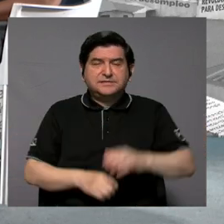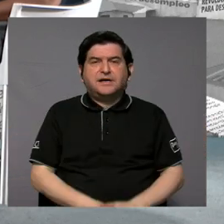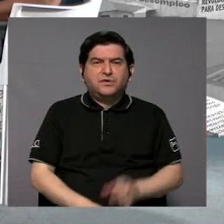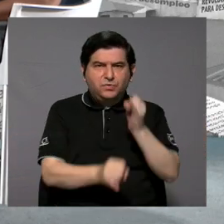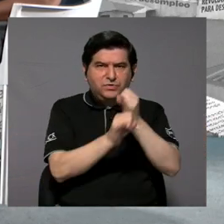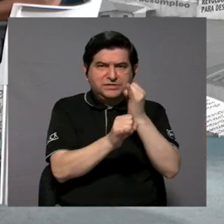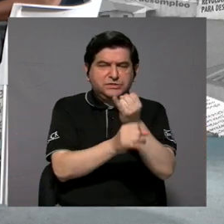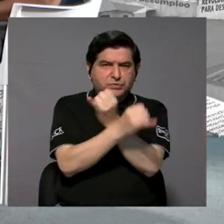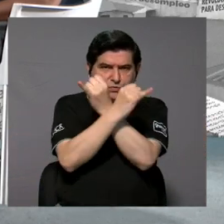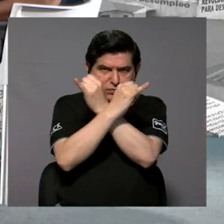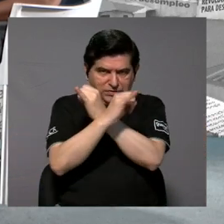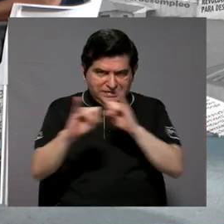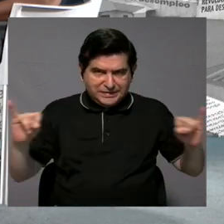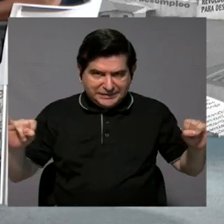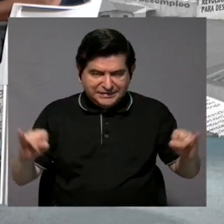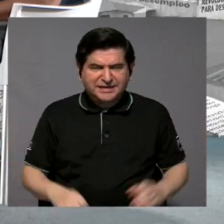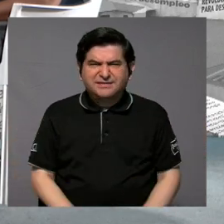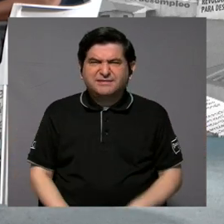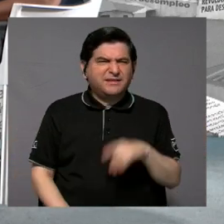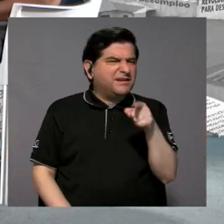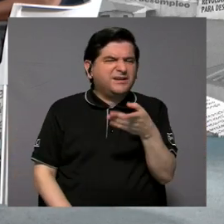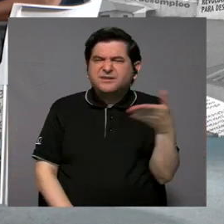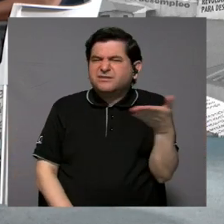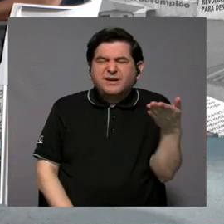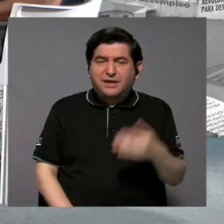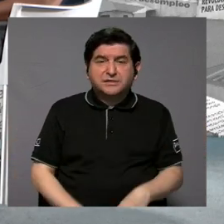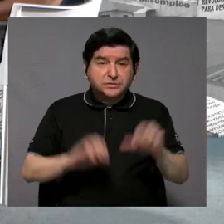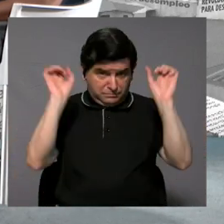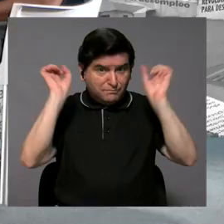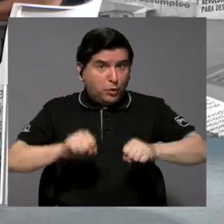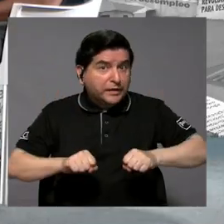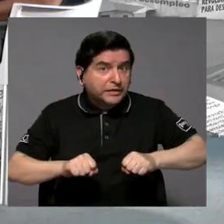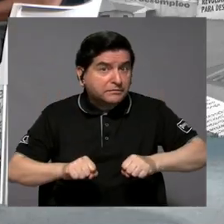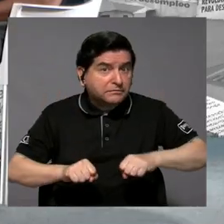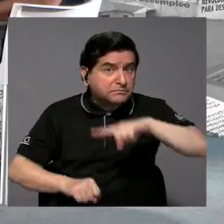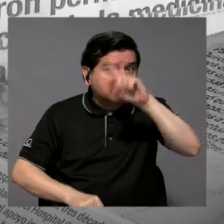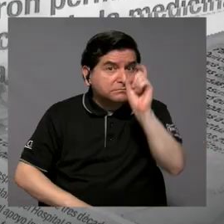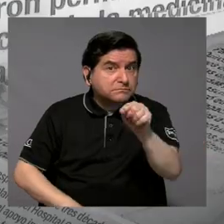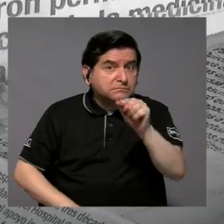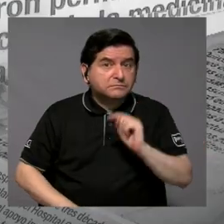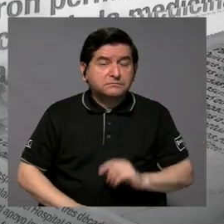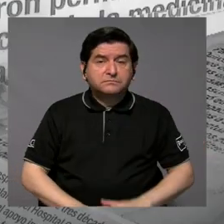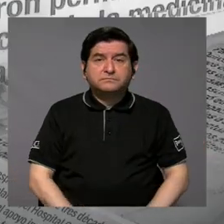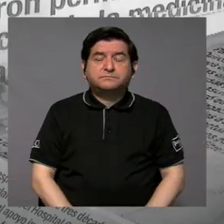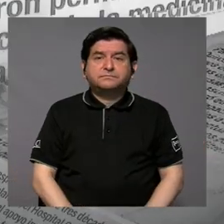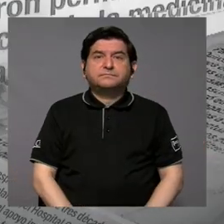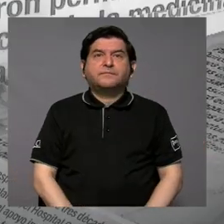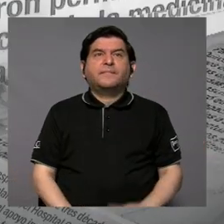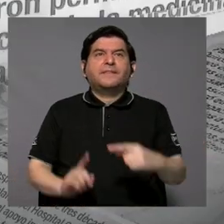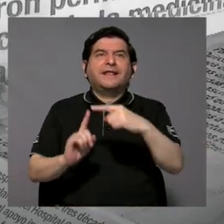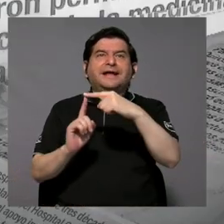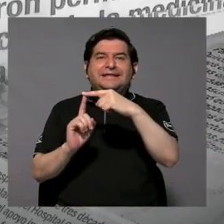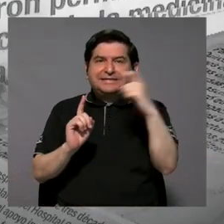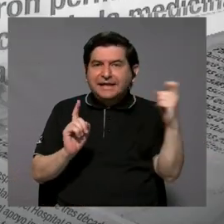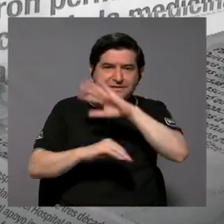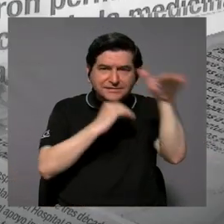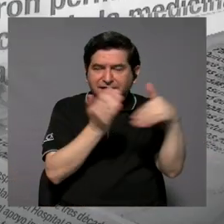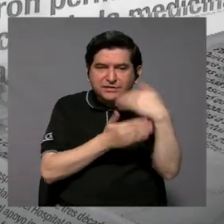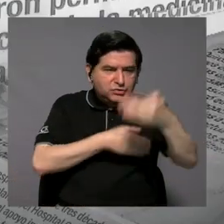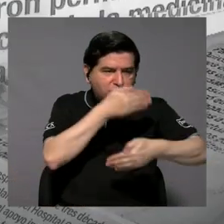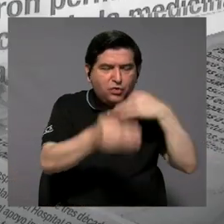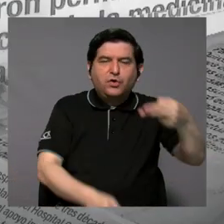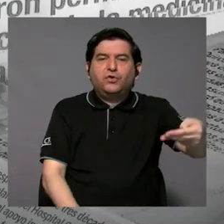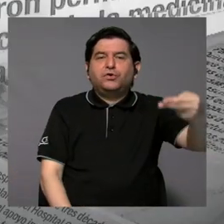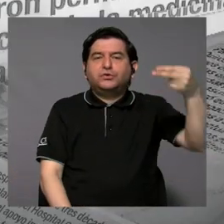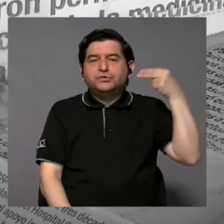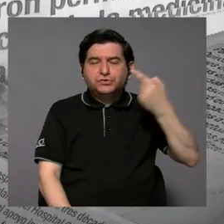independiente. Cuéntenos en qué consiste y si eso es viable. Bueno, a partir de todo el